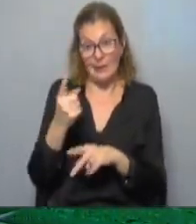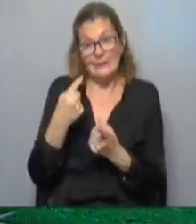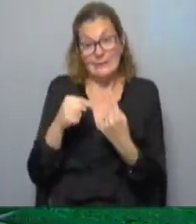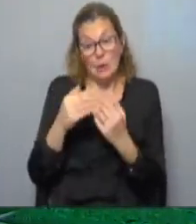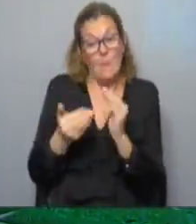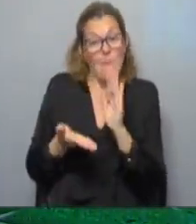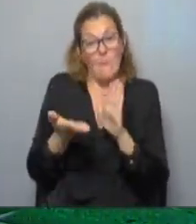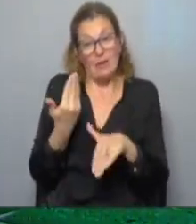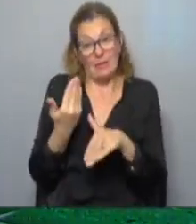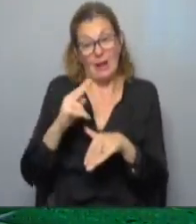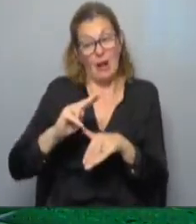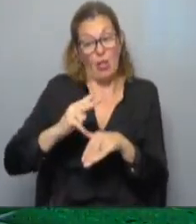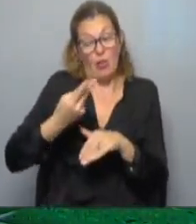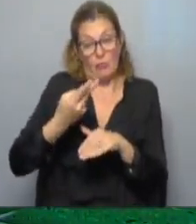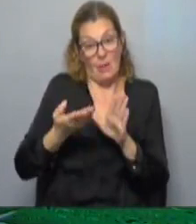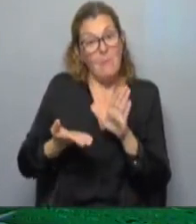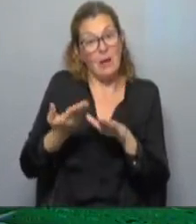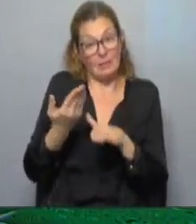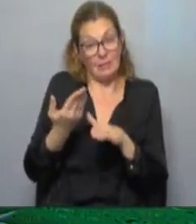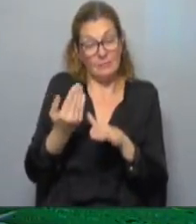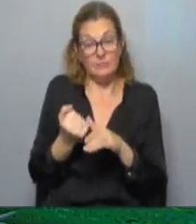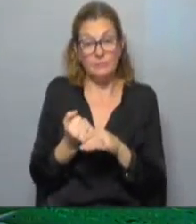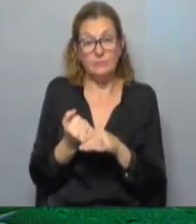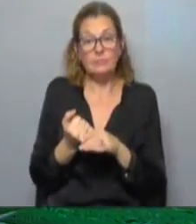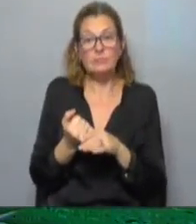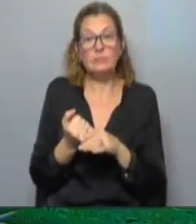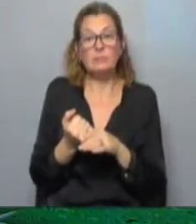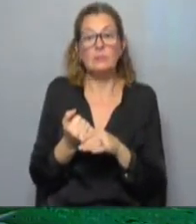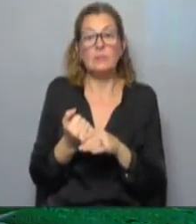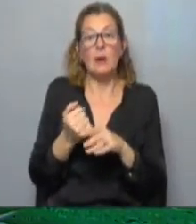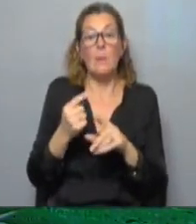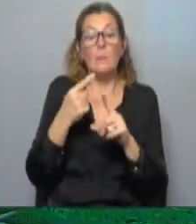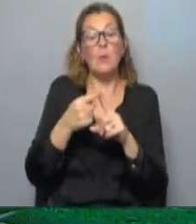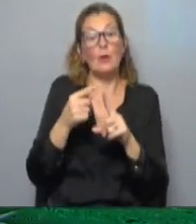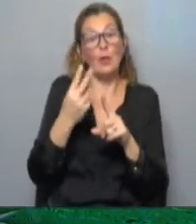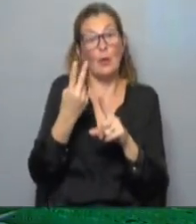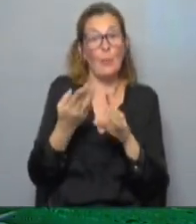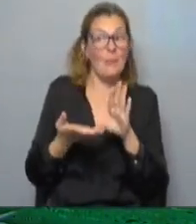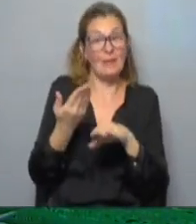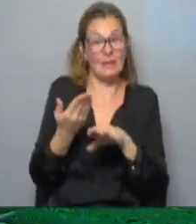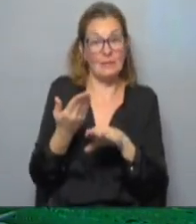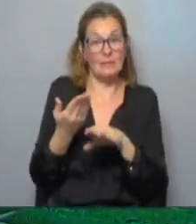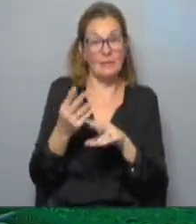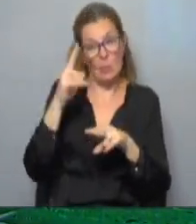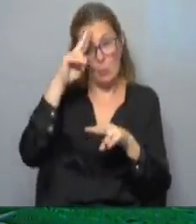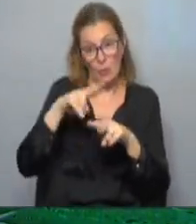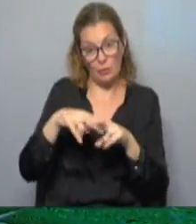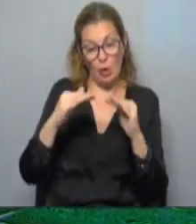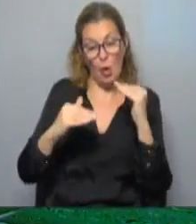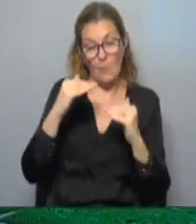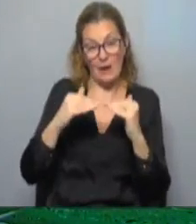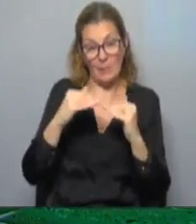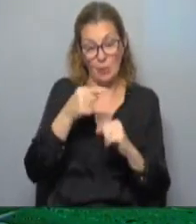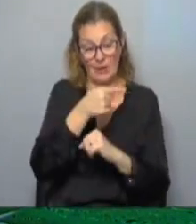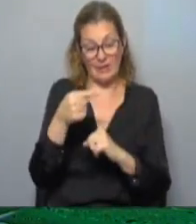más que duplicarse esa cifra, o sea, se multiplicó por más de 2 la cifra de fallecimientos si comparamos este